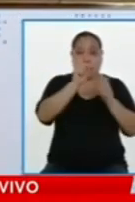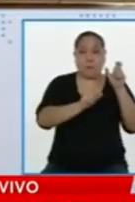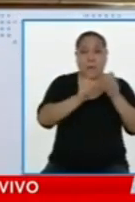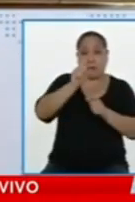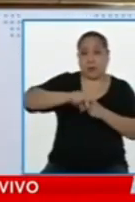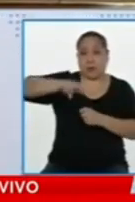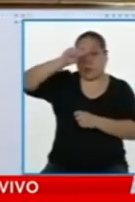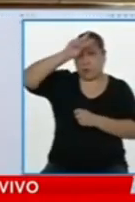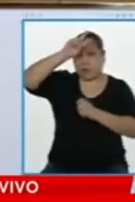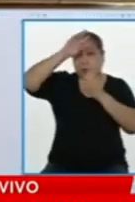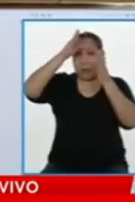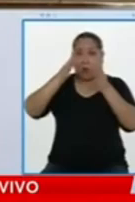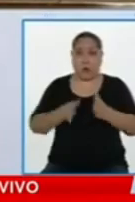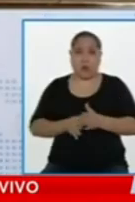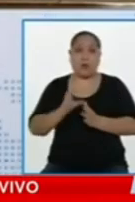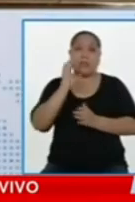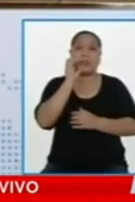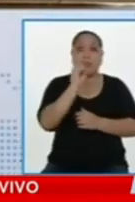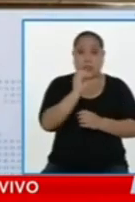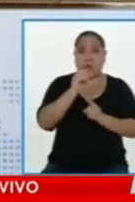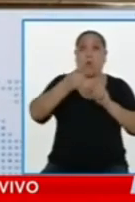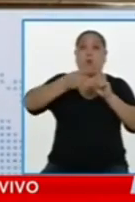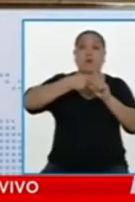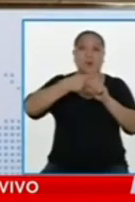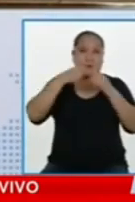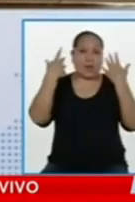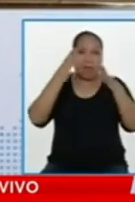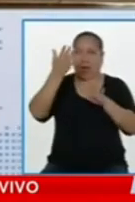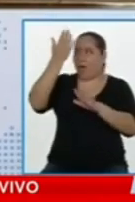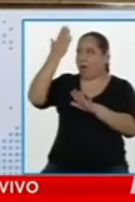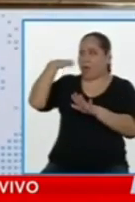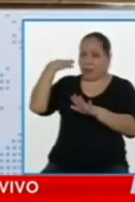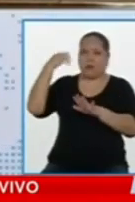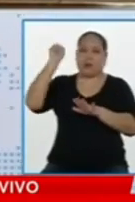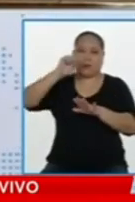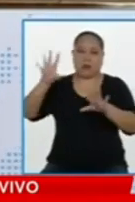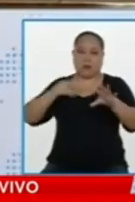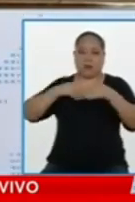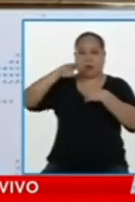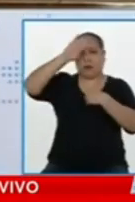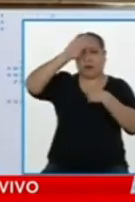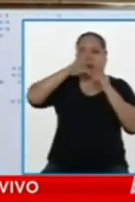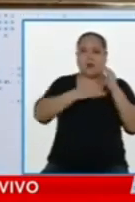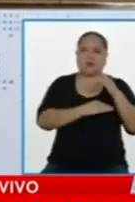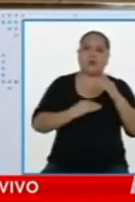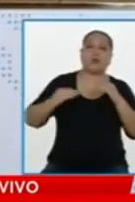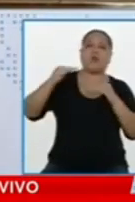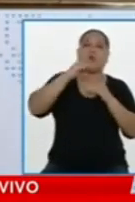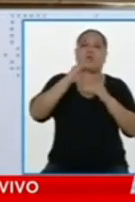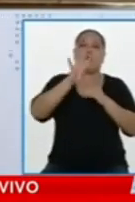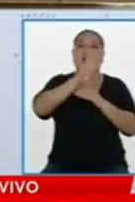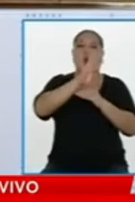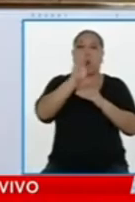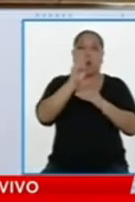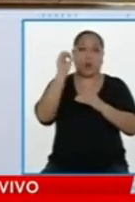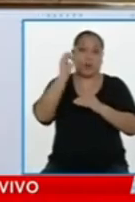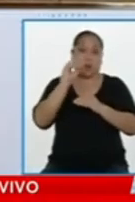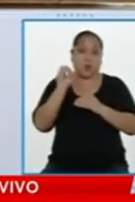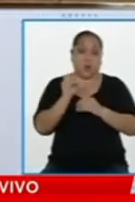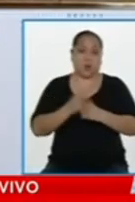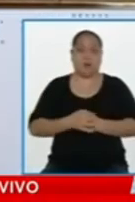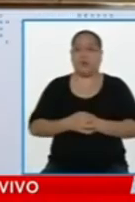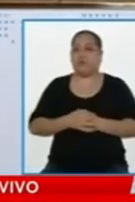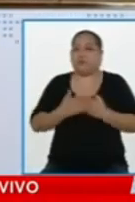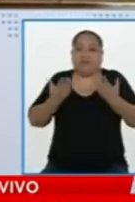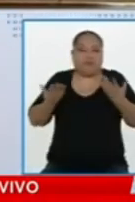creativo del pueblo peruano. Los comunos han crecido no por planificación económica, han crecido a punta de pulmón.